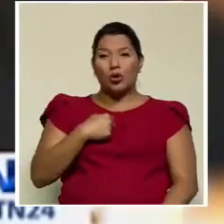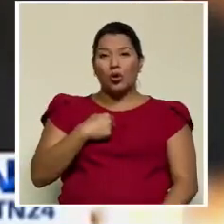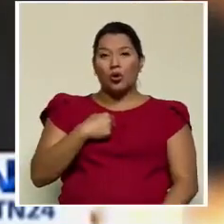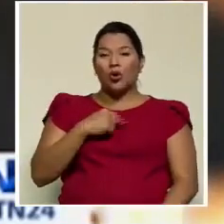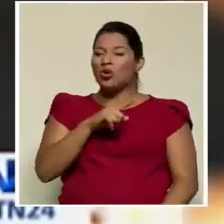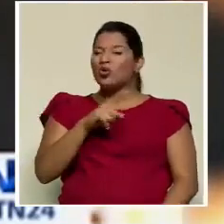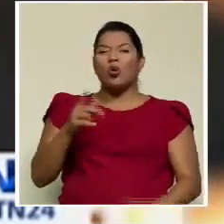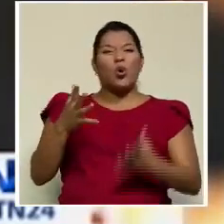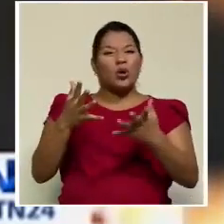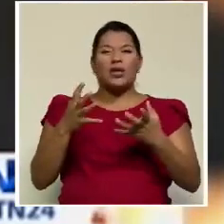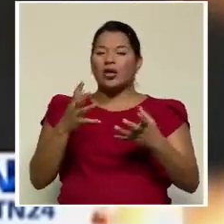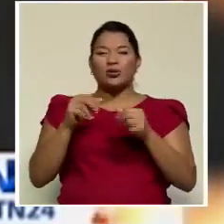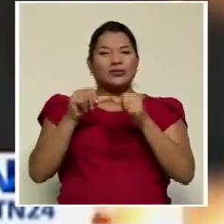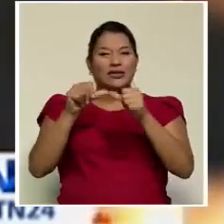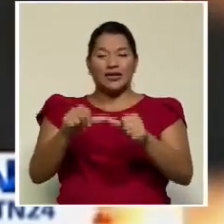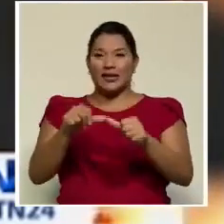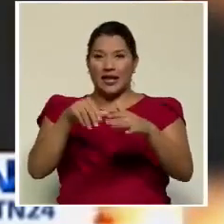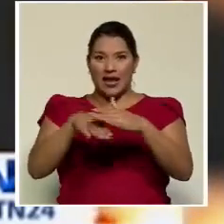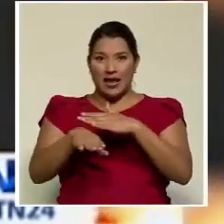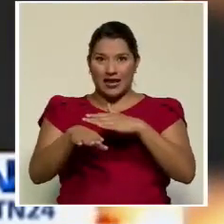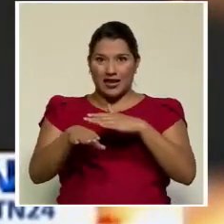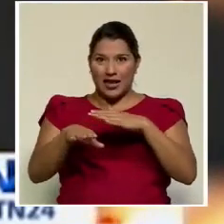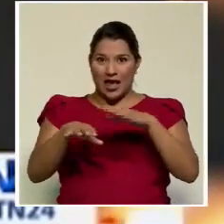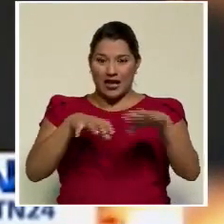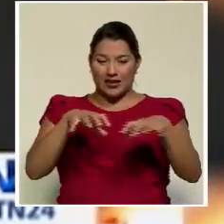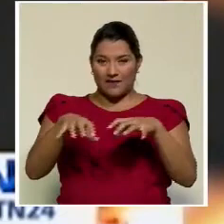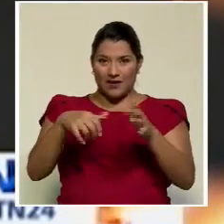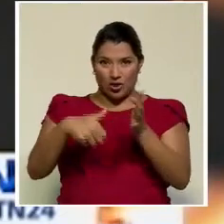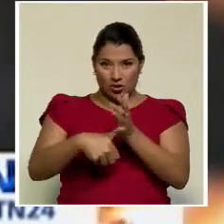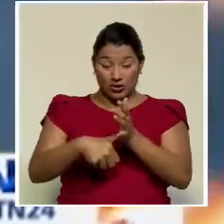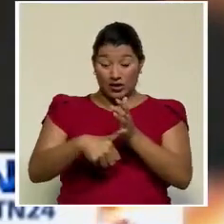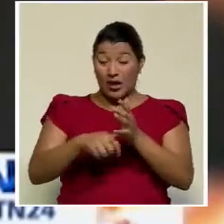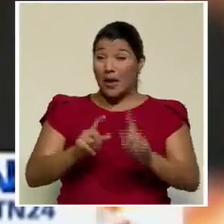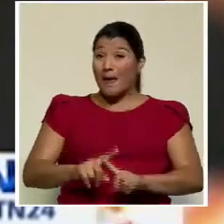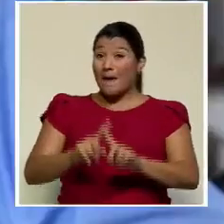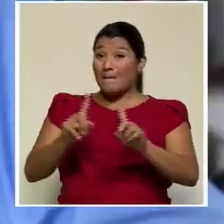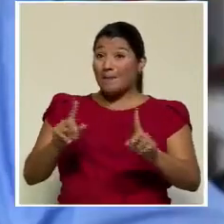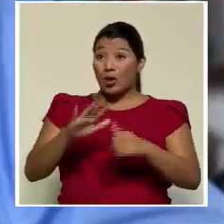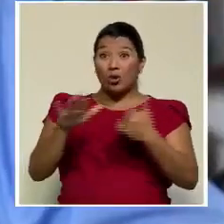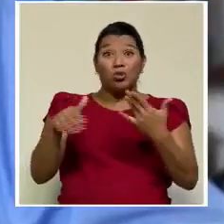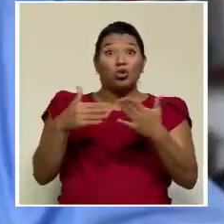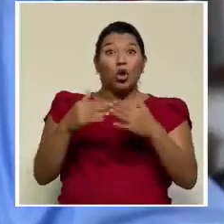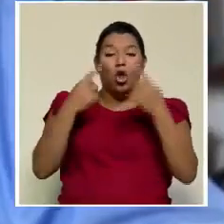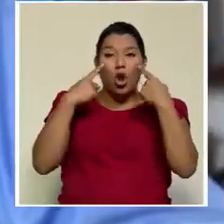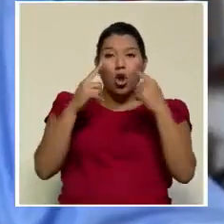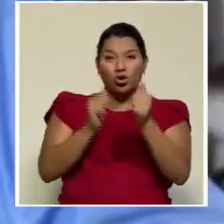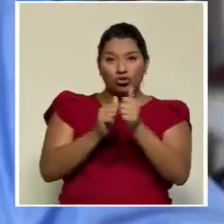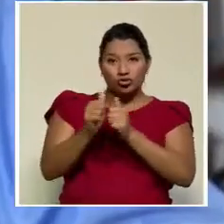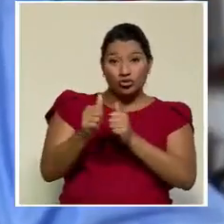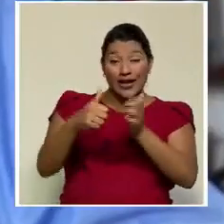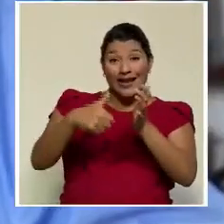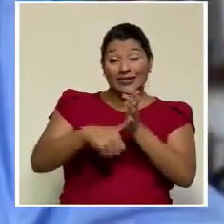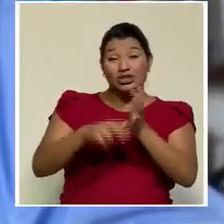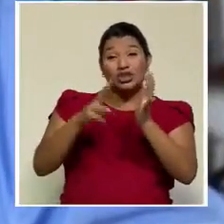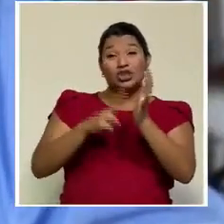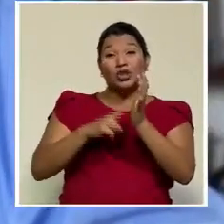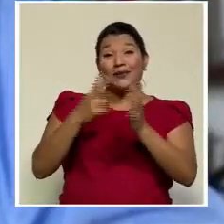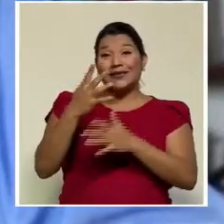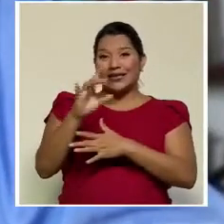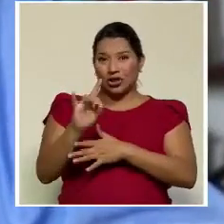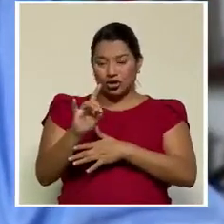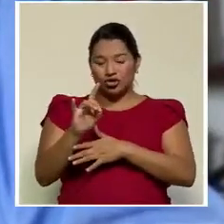actividad electoral. Pero todas las decepciones se superan y las elecciones del 2018